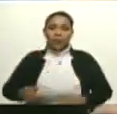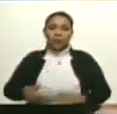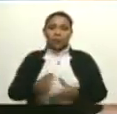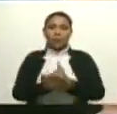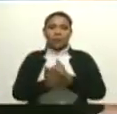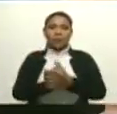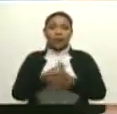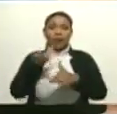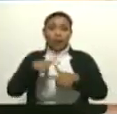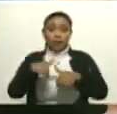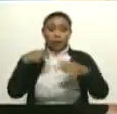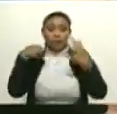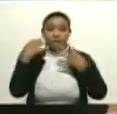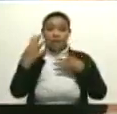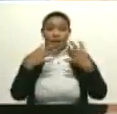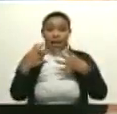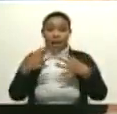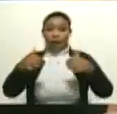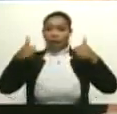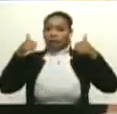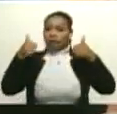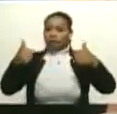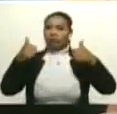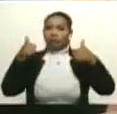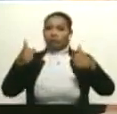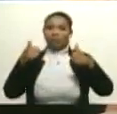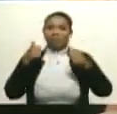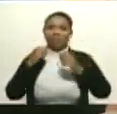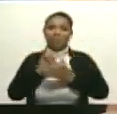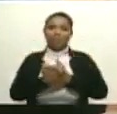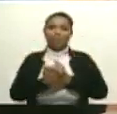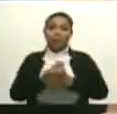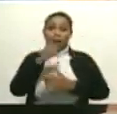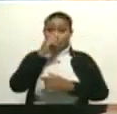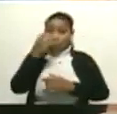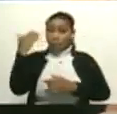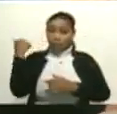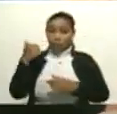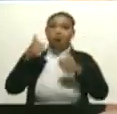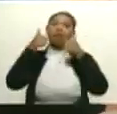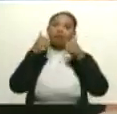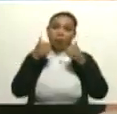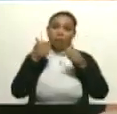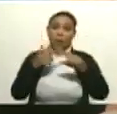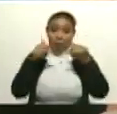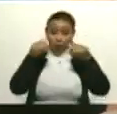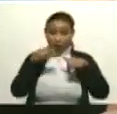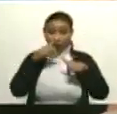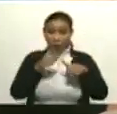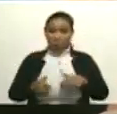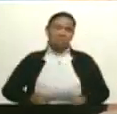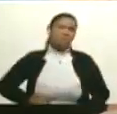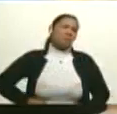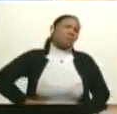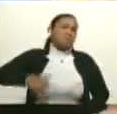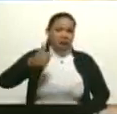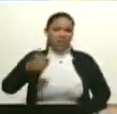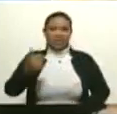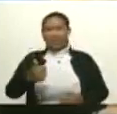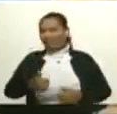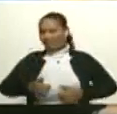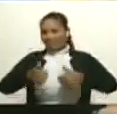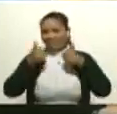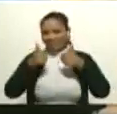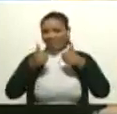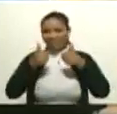festival fue grandioso, realmente. El del año pasado fue muy bueno, pero este fue grandioso. Y, ¿sabe?